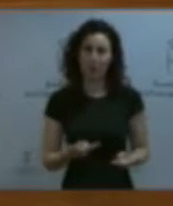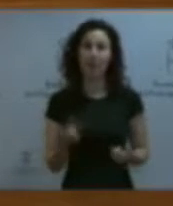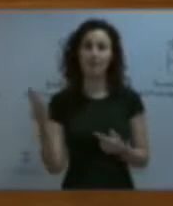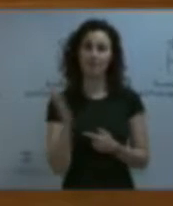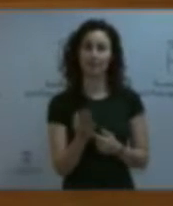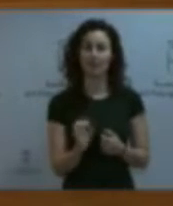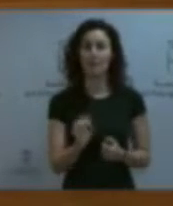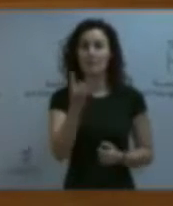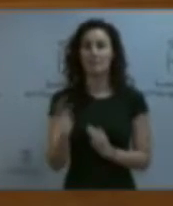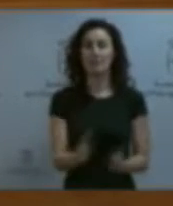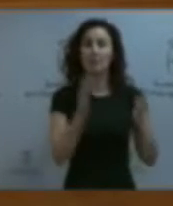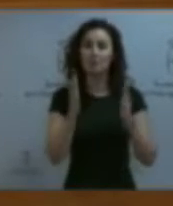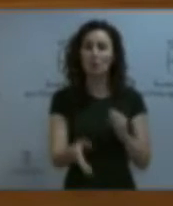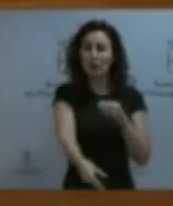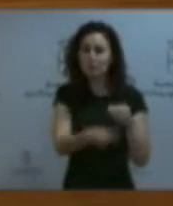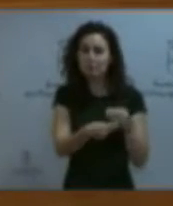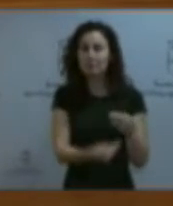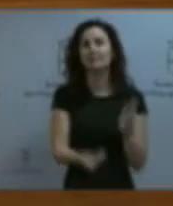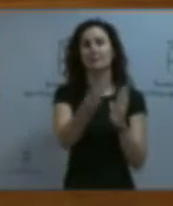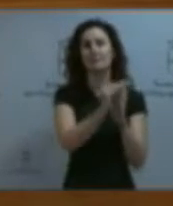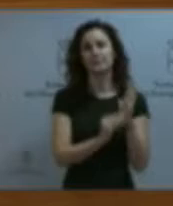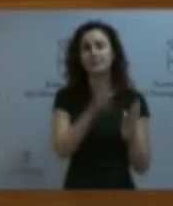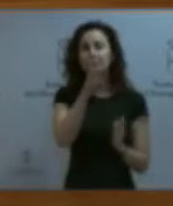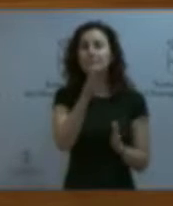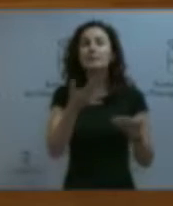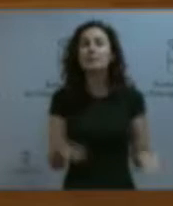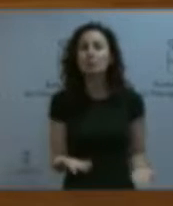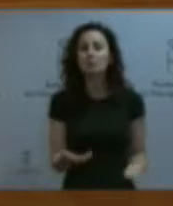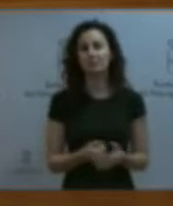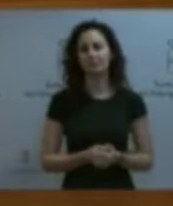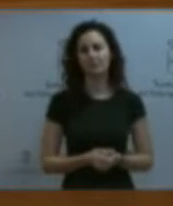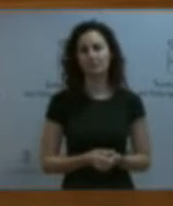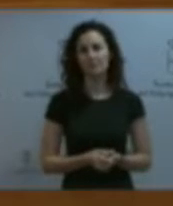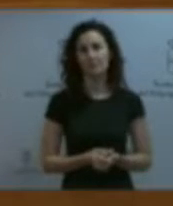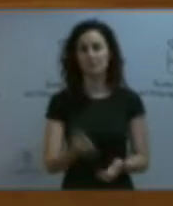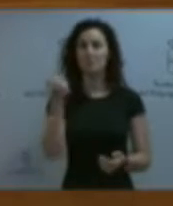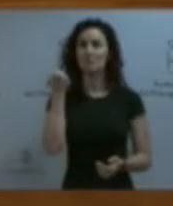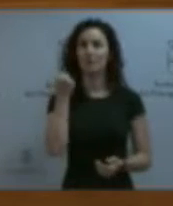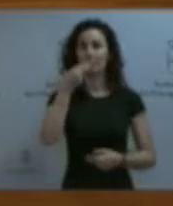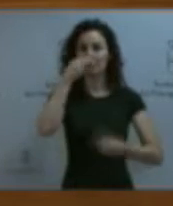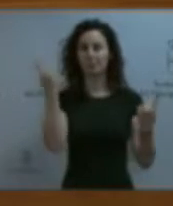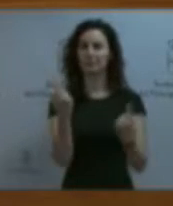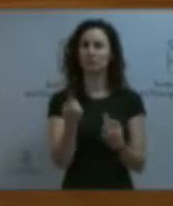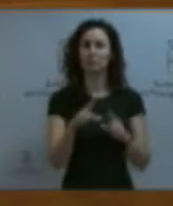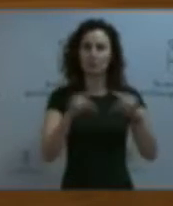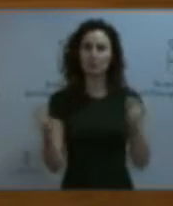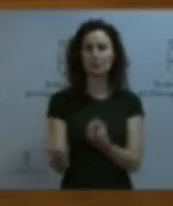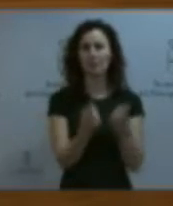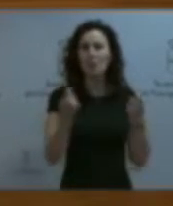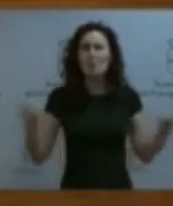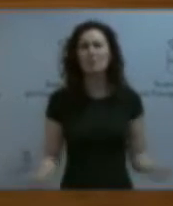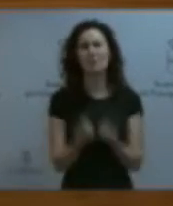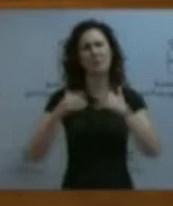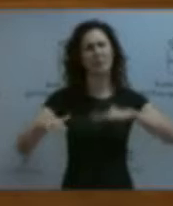enmiendas en el que también incorporamos en la exposición de motivos la necesidad de que por parte de los poderes públicos asturianos se realice una publicidad activa